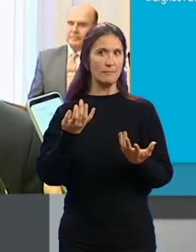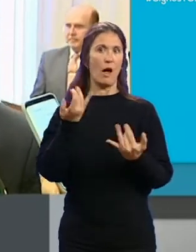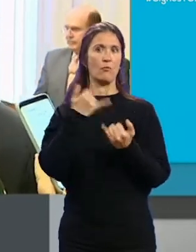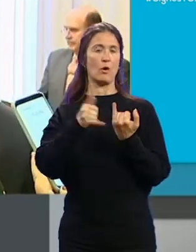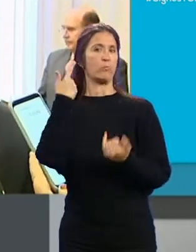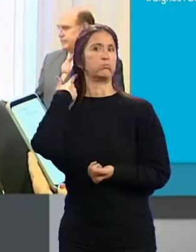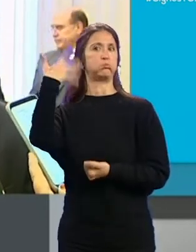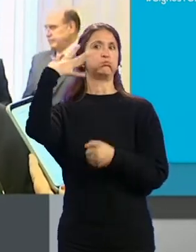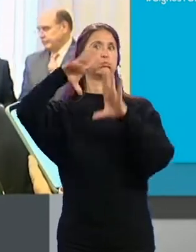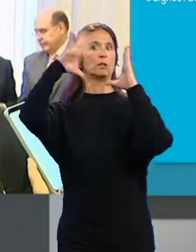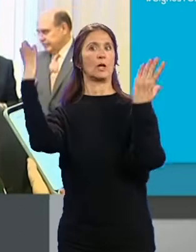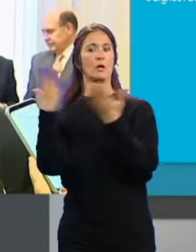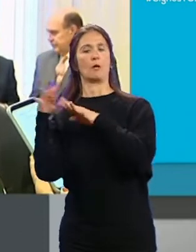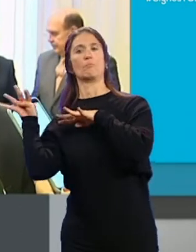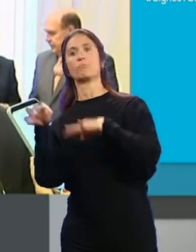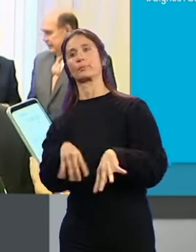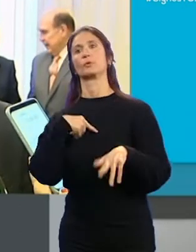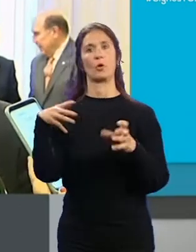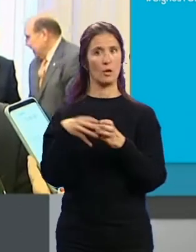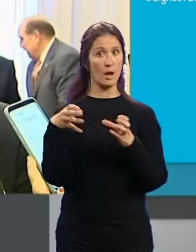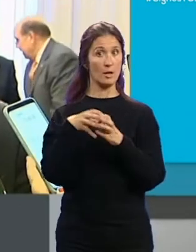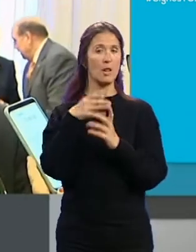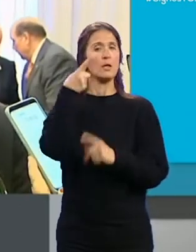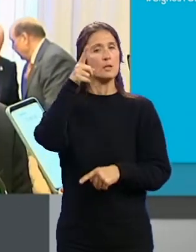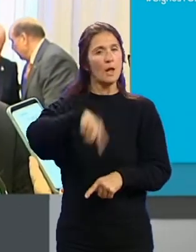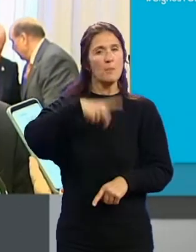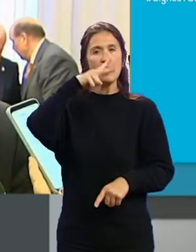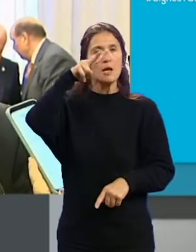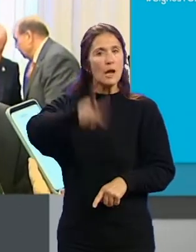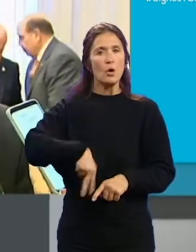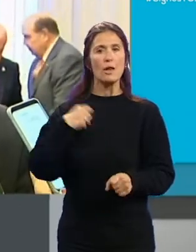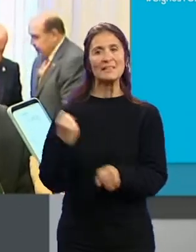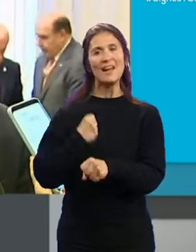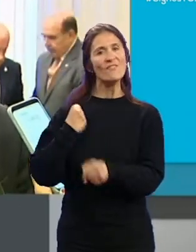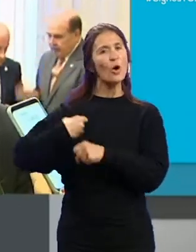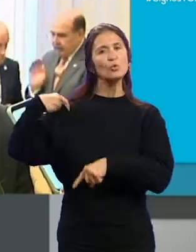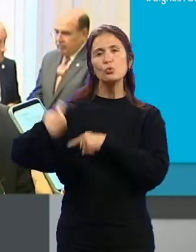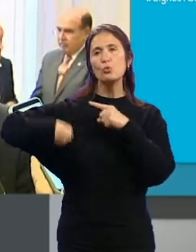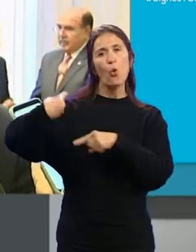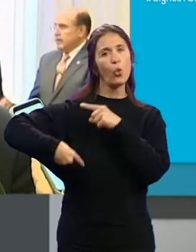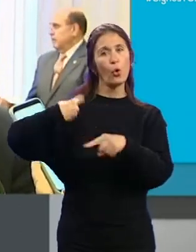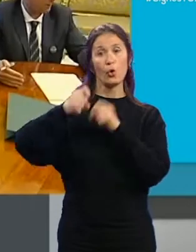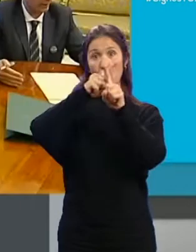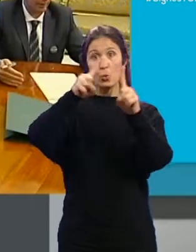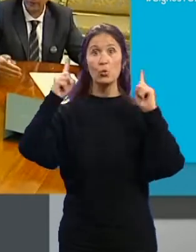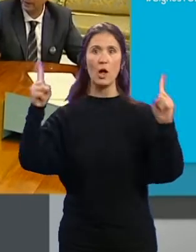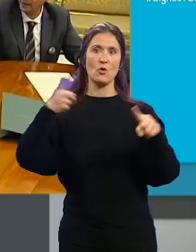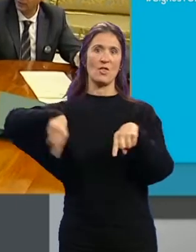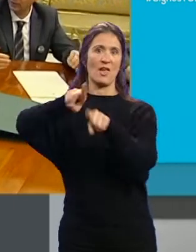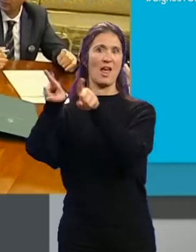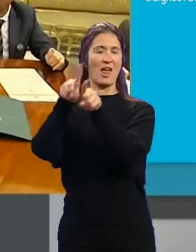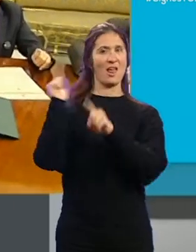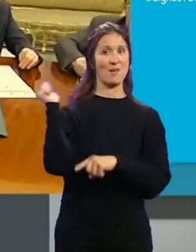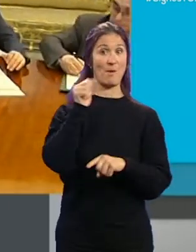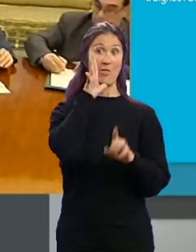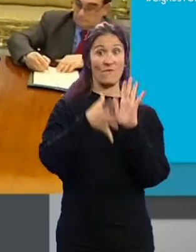turístico internacional... ...sino lo que es más importante también, reconocer la tarea diaria durante todo el año de las hermandades. Desde